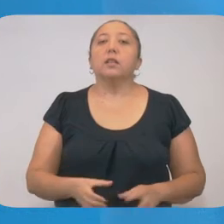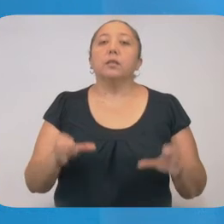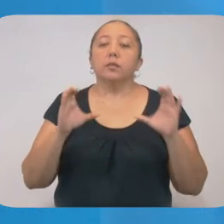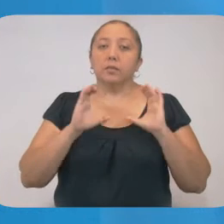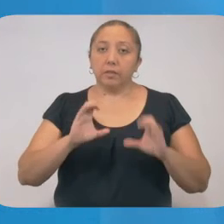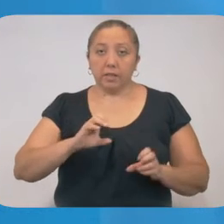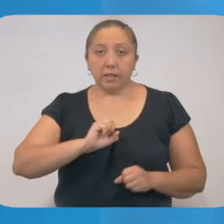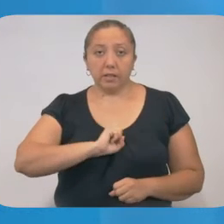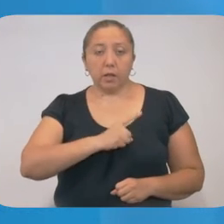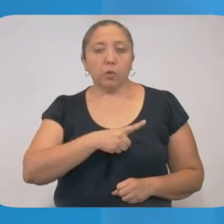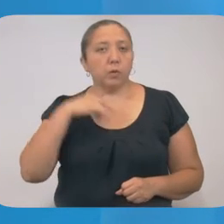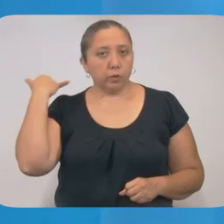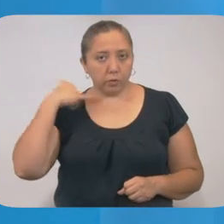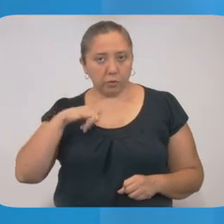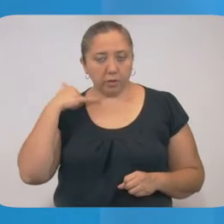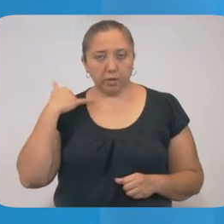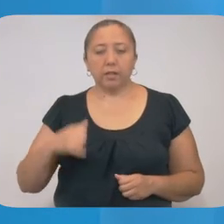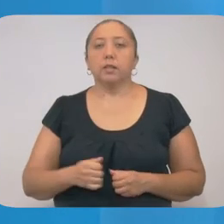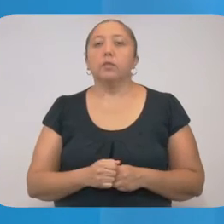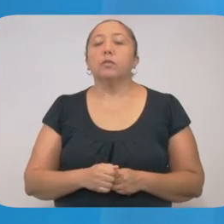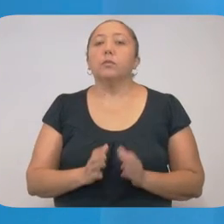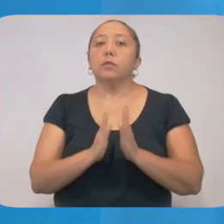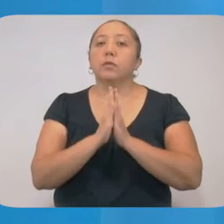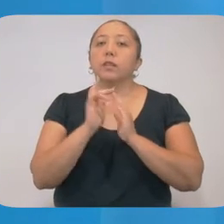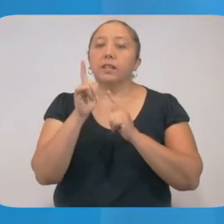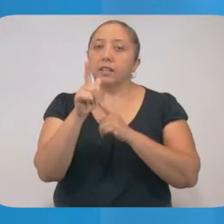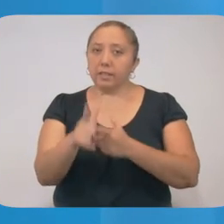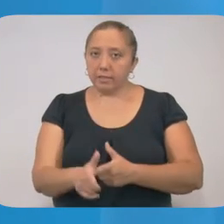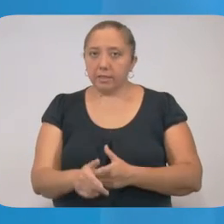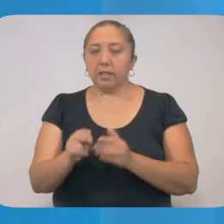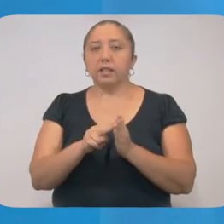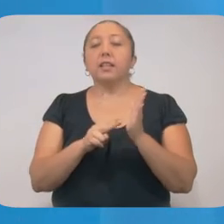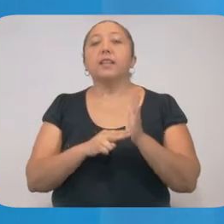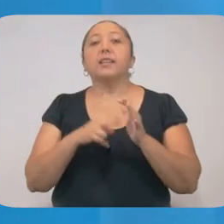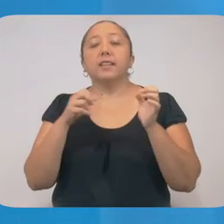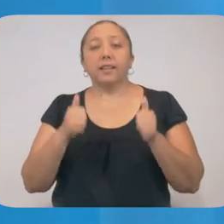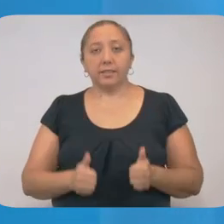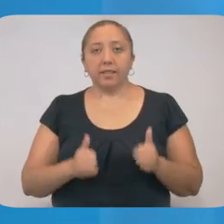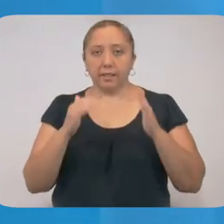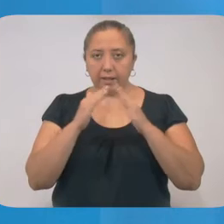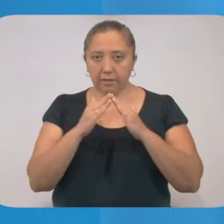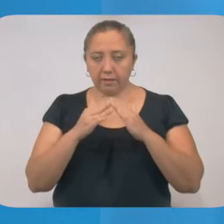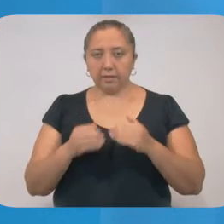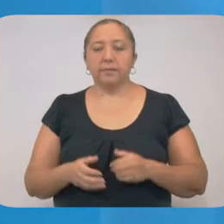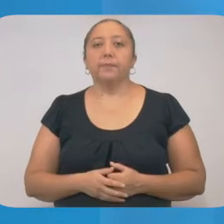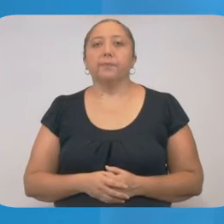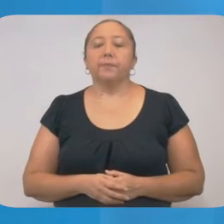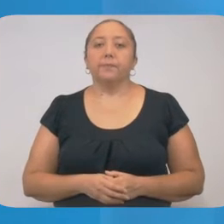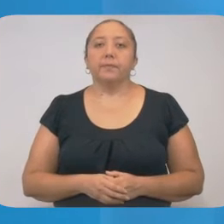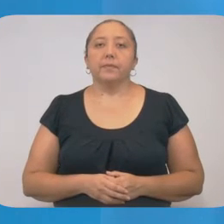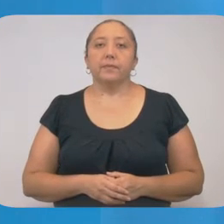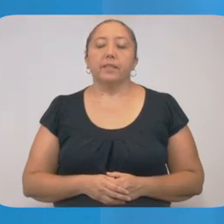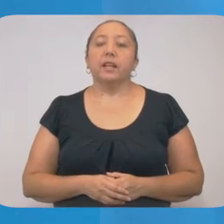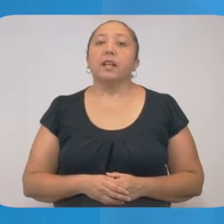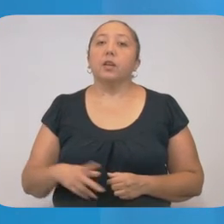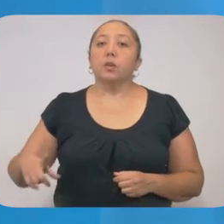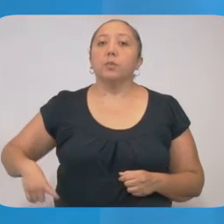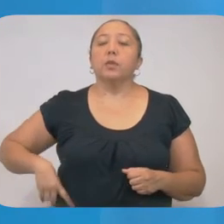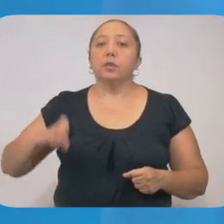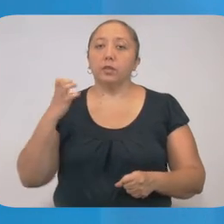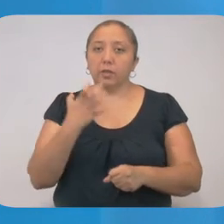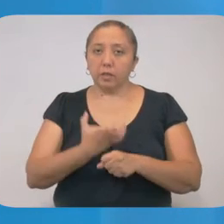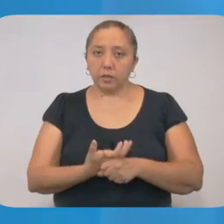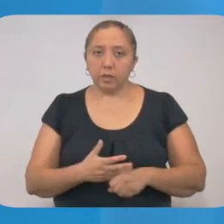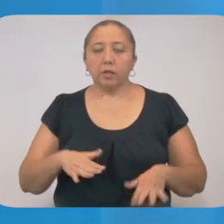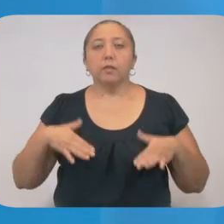proteger la salud de los yucatecos. Los invitamos a seguirlas de manera estricta y a quedarse en sus casas. El gobierno del